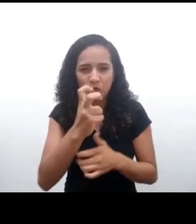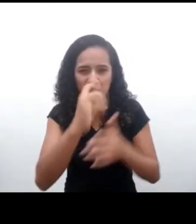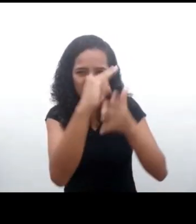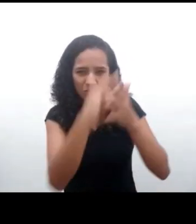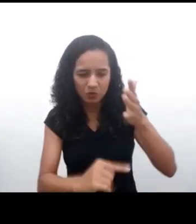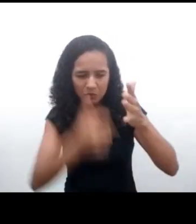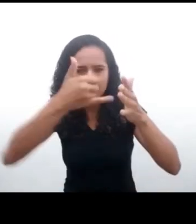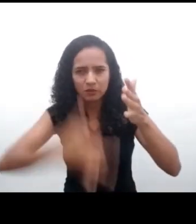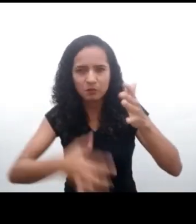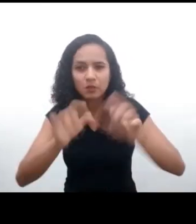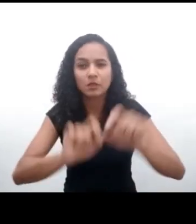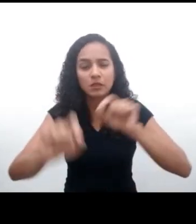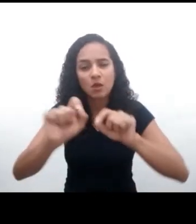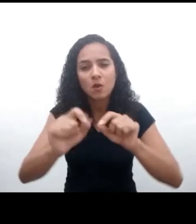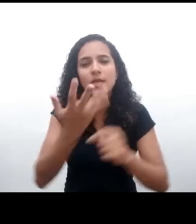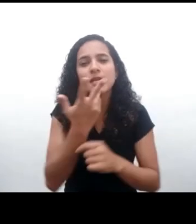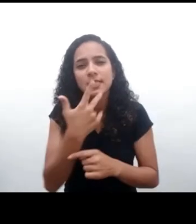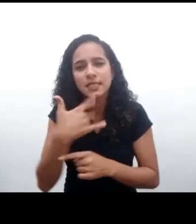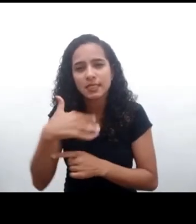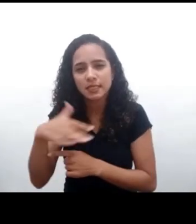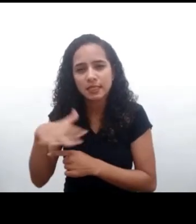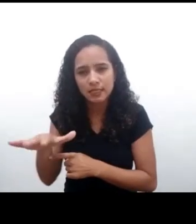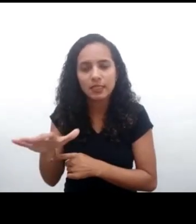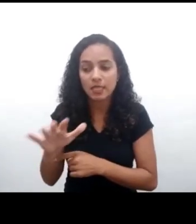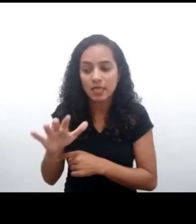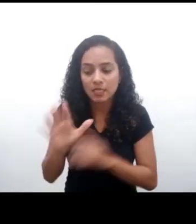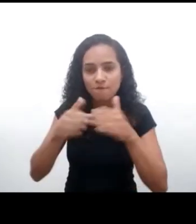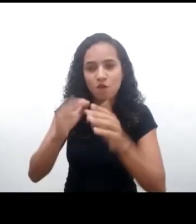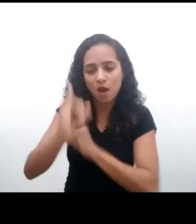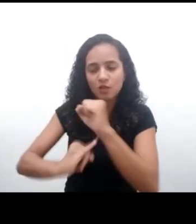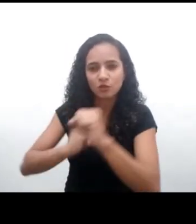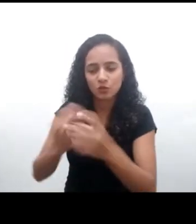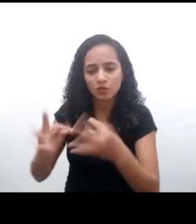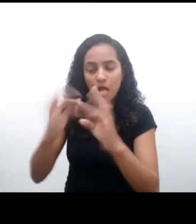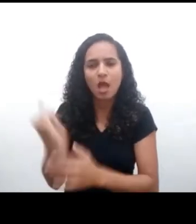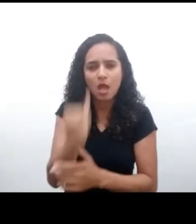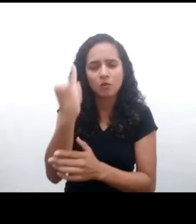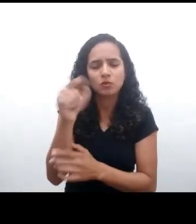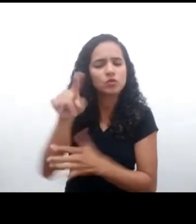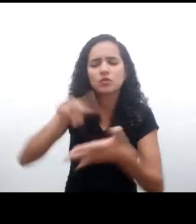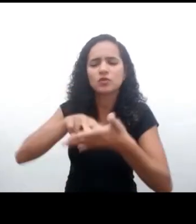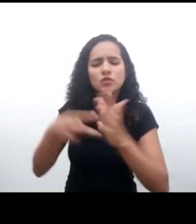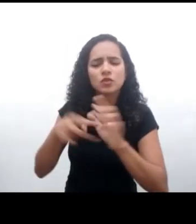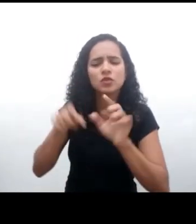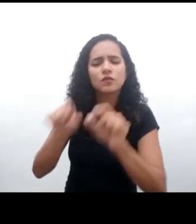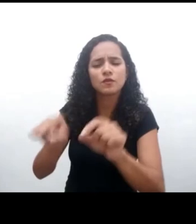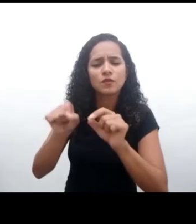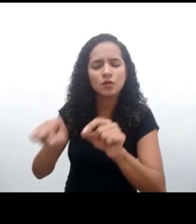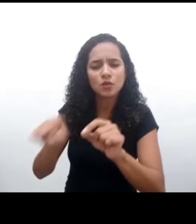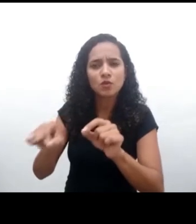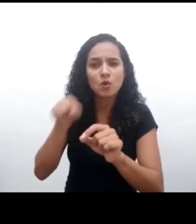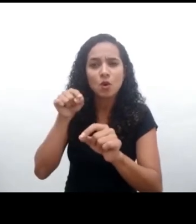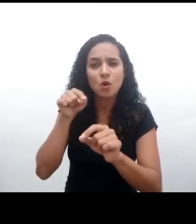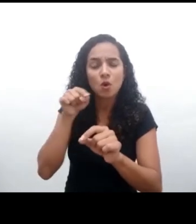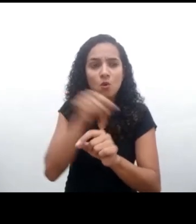allá de dar un marco de referencia a nivel de los derechos de los niños en Internet, significa el paso de esa anticuada mentalidad de el Internet es un peligro,